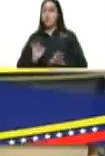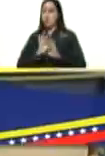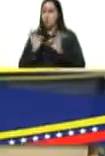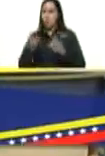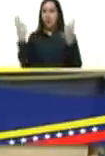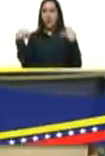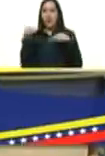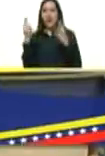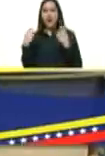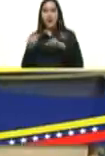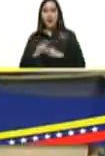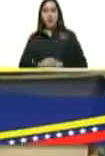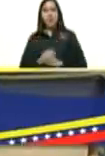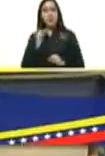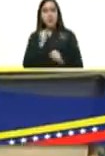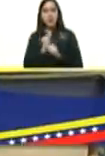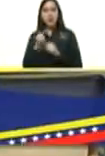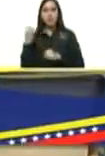de empleo